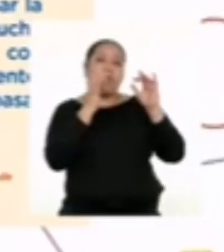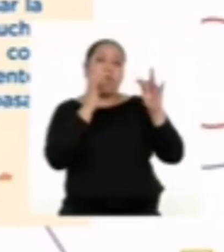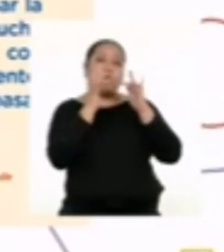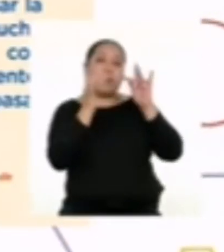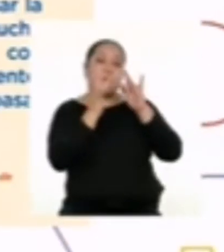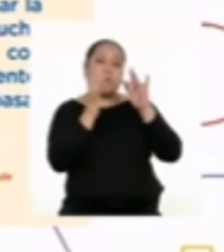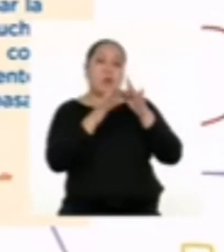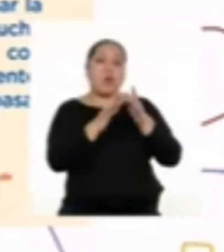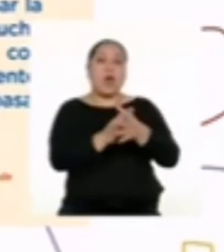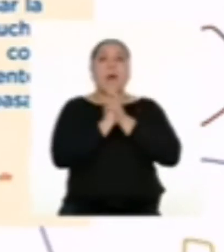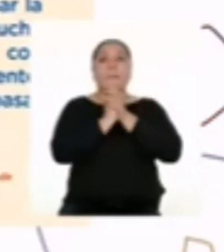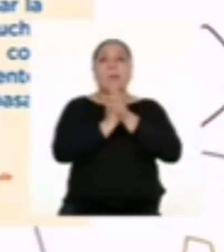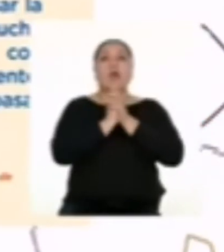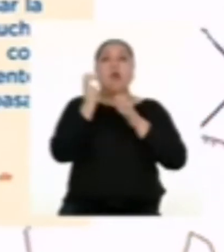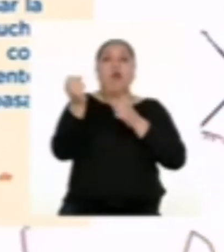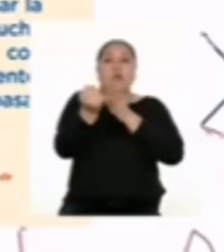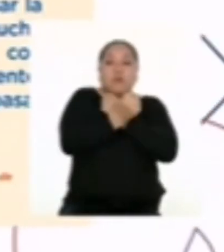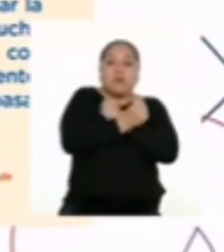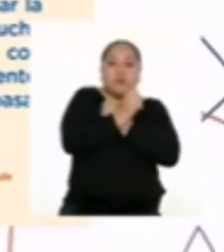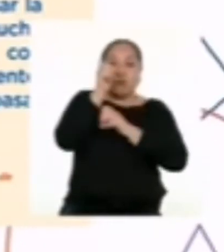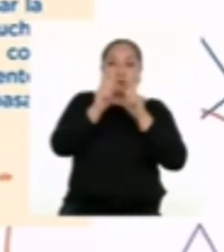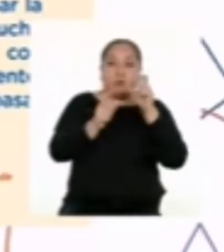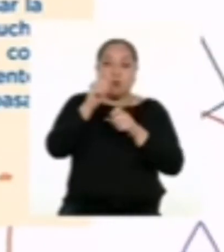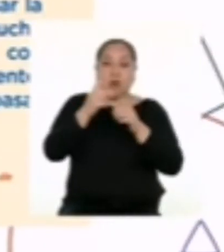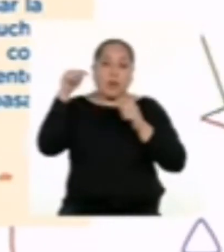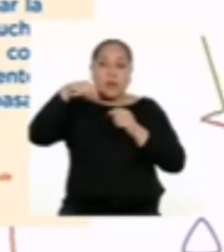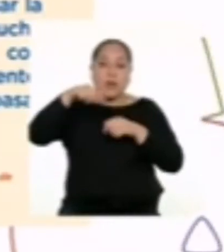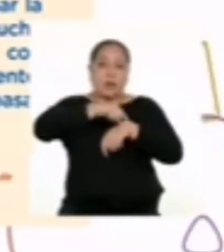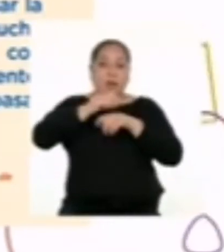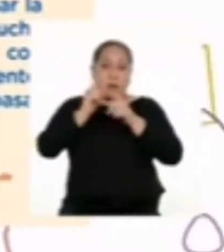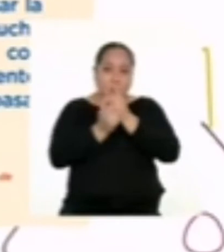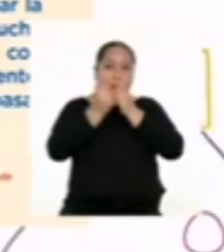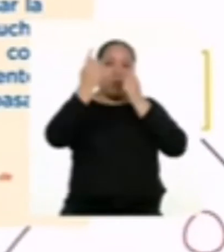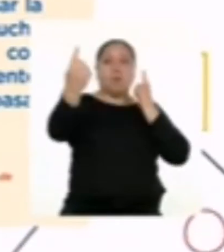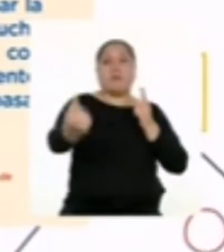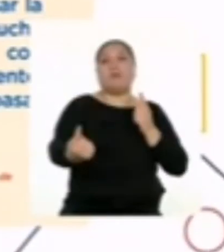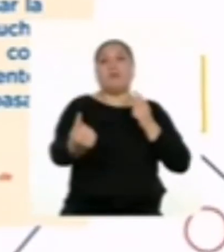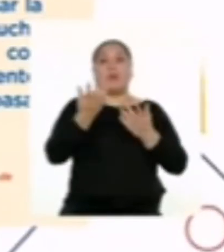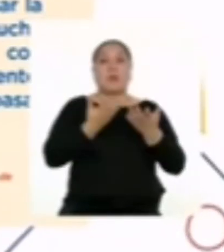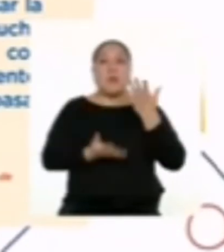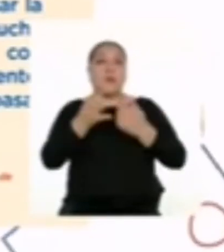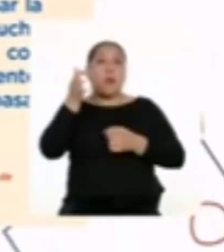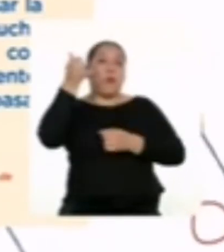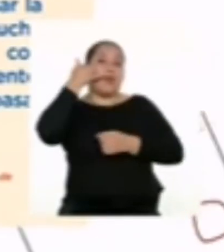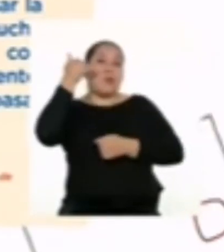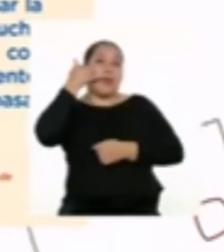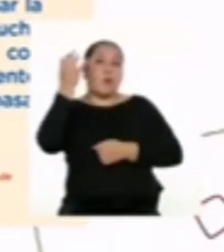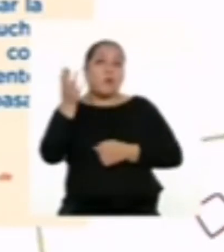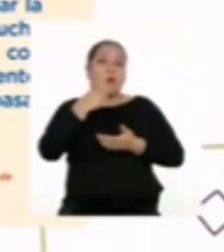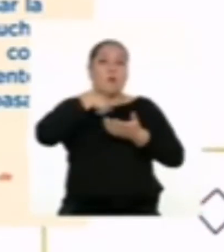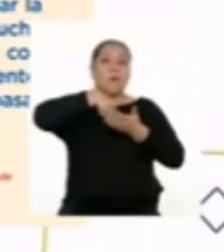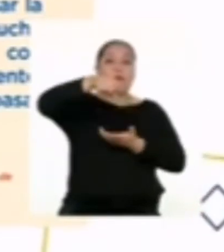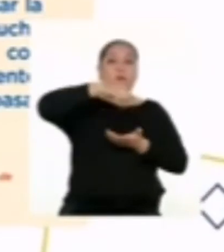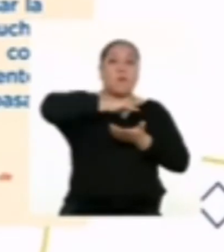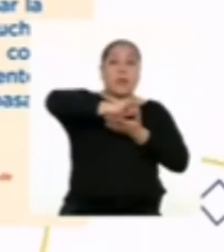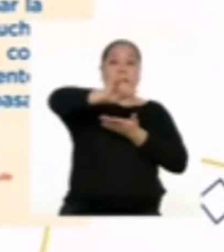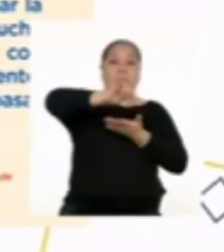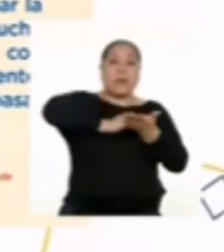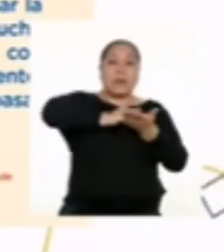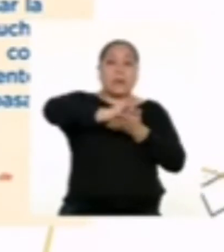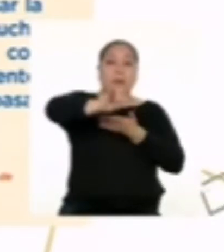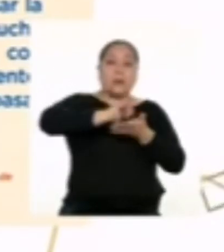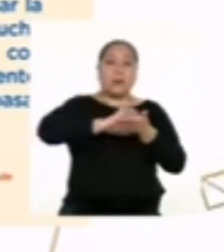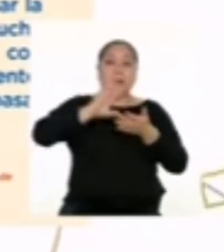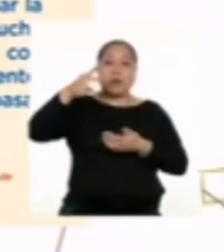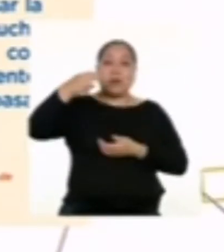sus amigos y seres queridos durante el distanciamiento social. Ya sea por teléfono, mensaje de texto,